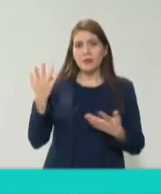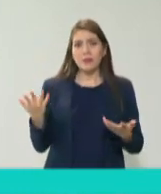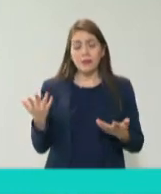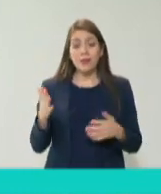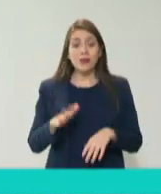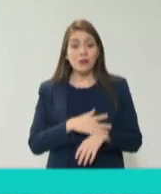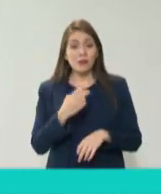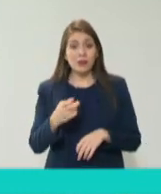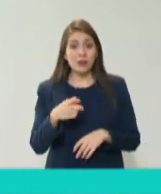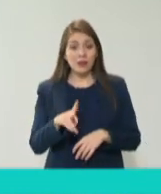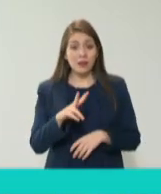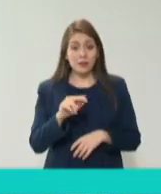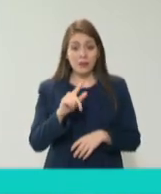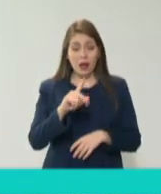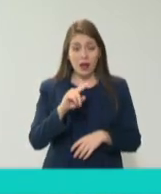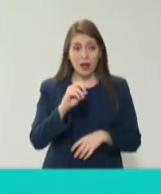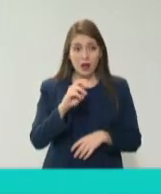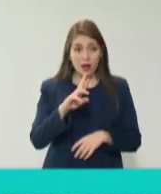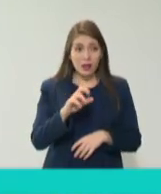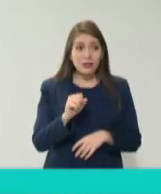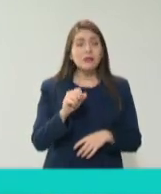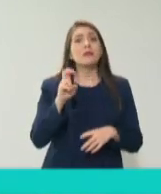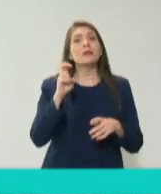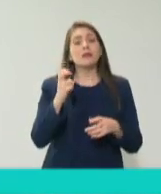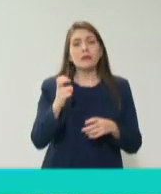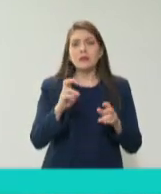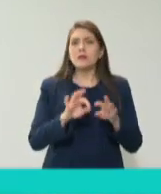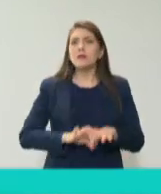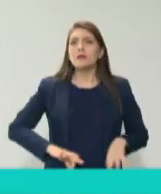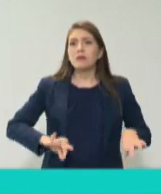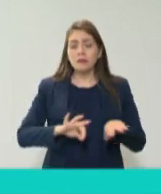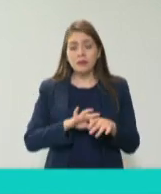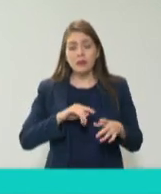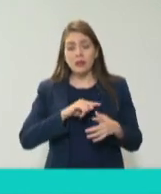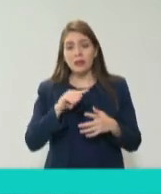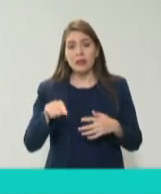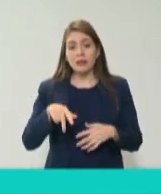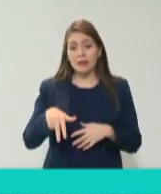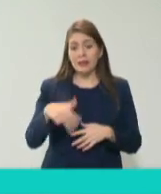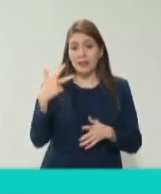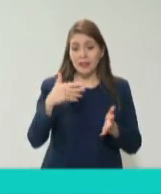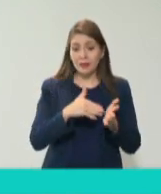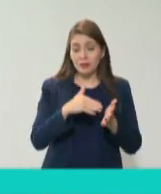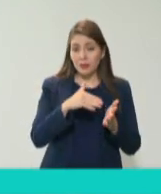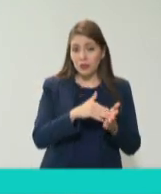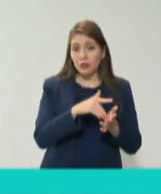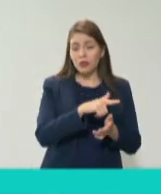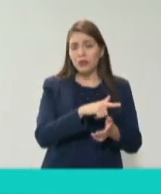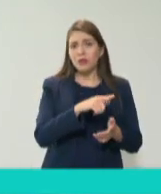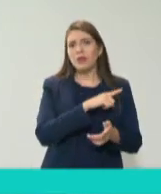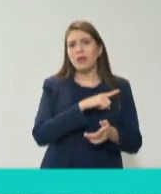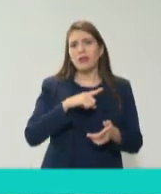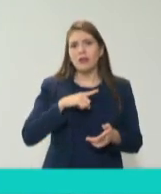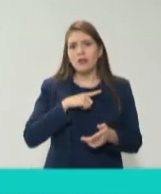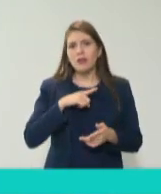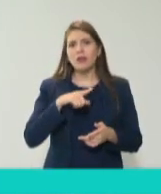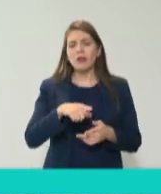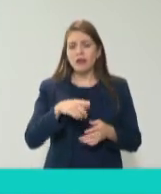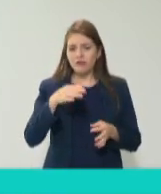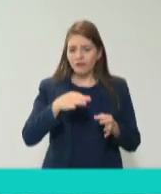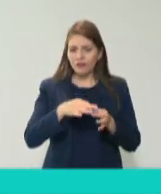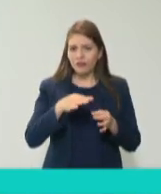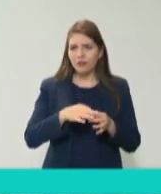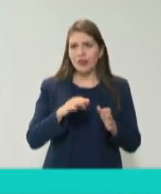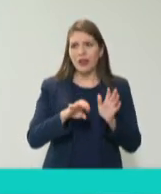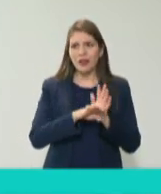a mí me parece de la mayor importancia que estos 13 millones de mexicanos nos comprometamos con la ética. Y